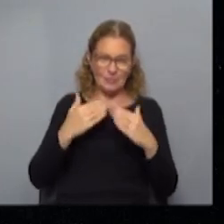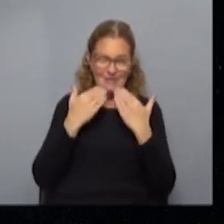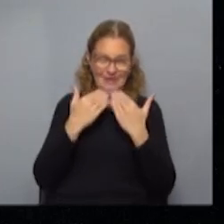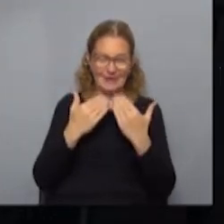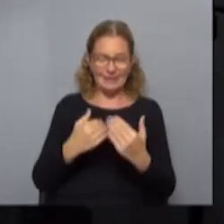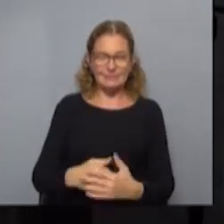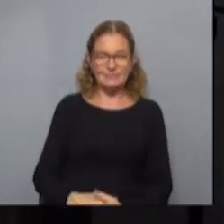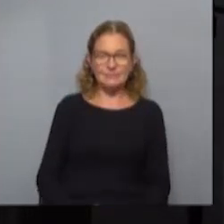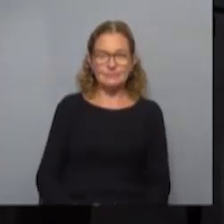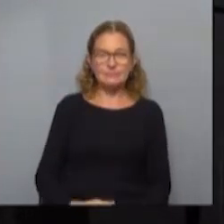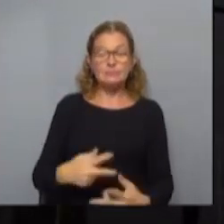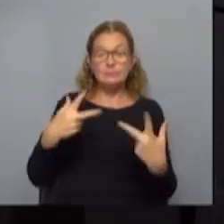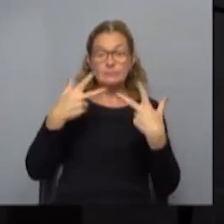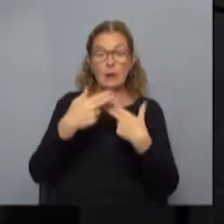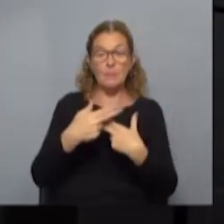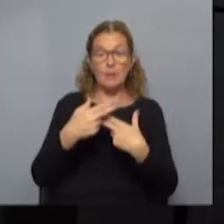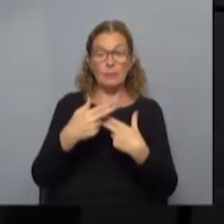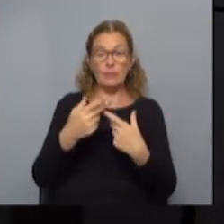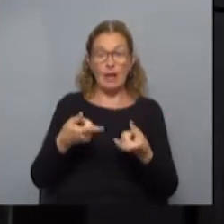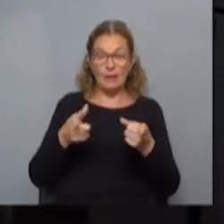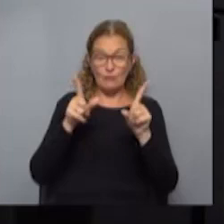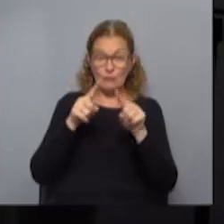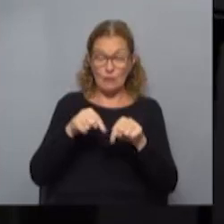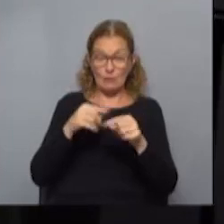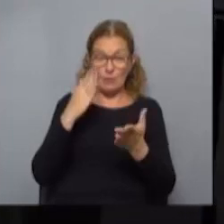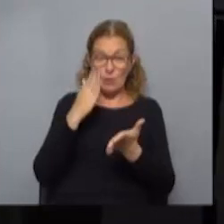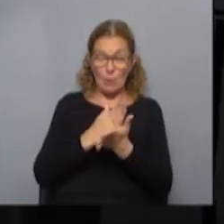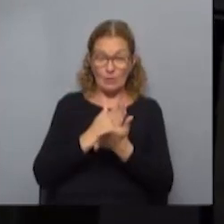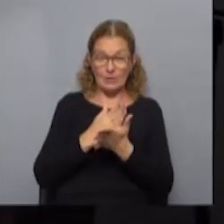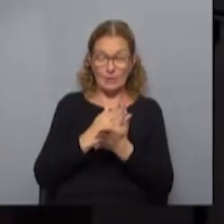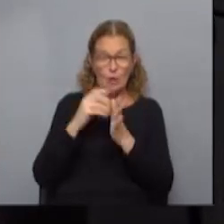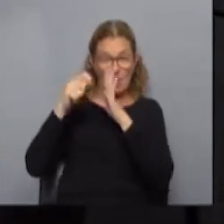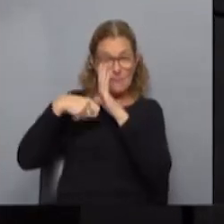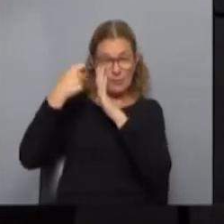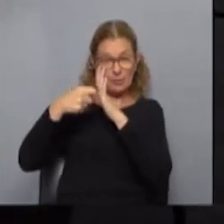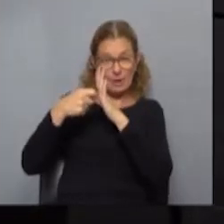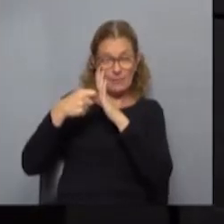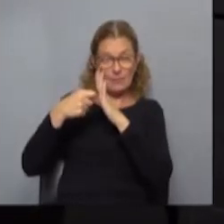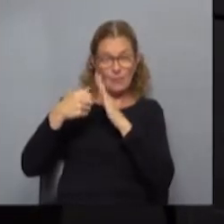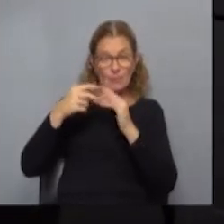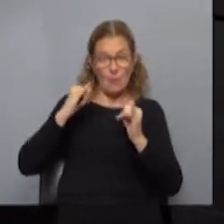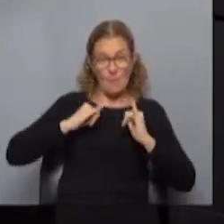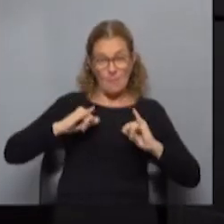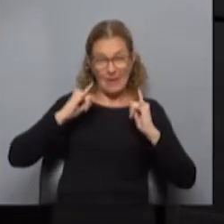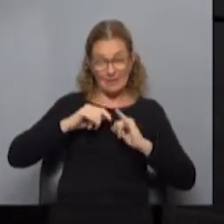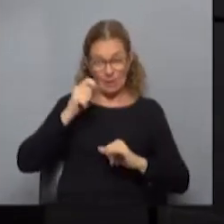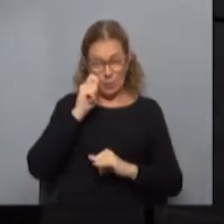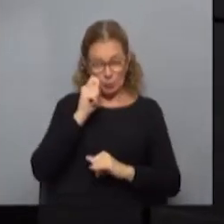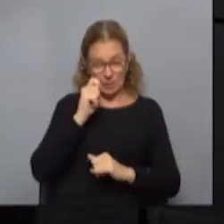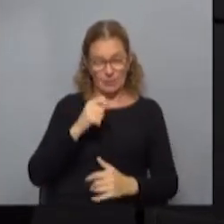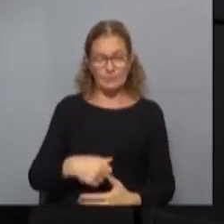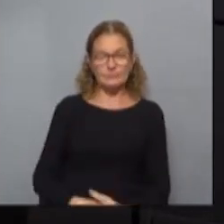gracias y nosotros hacemos una breve pausa y venimos en el último bloque de la letra chica a seguir dando un paseíto por el tema turismo